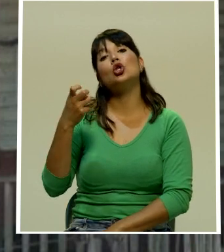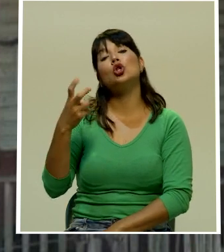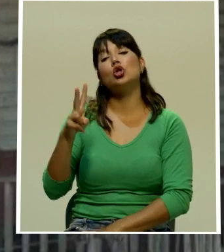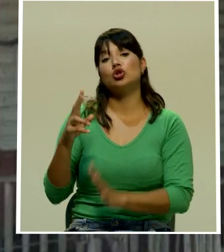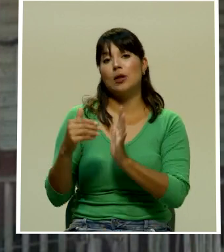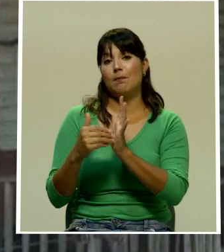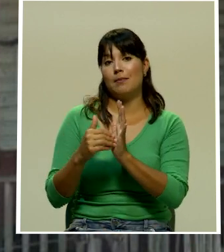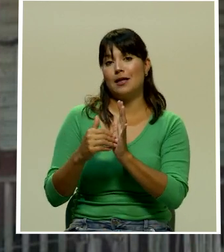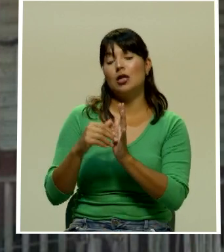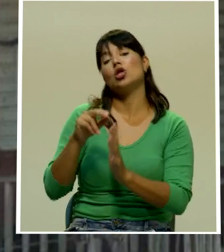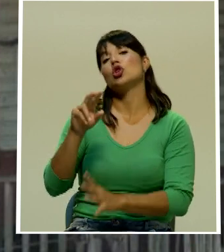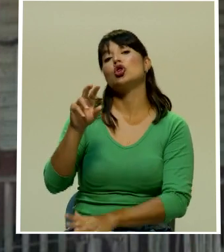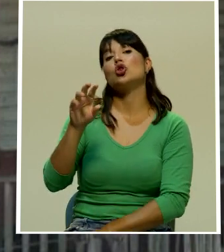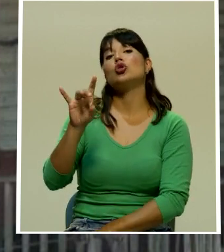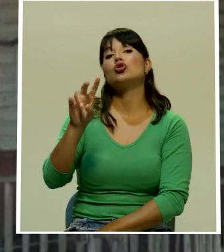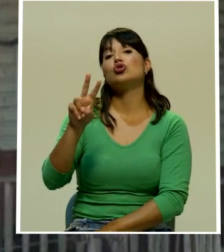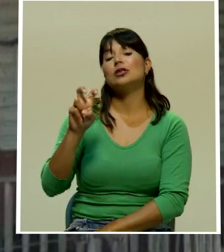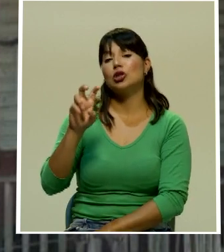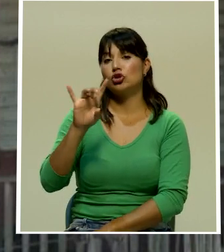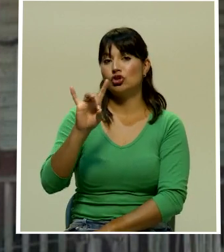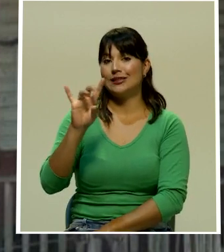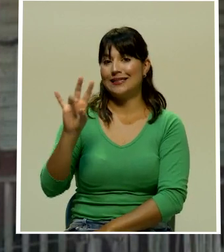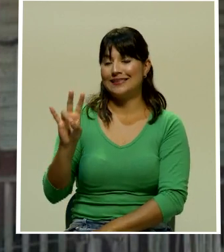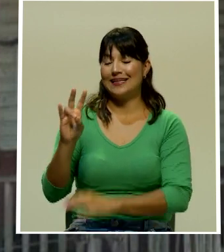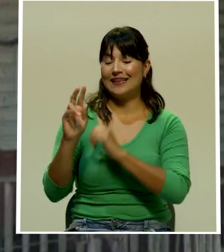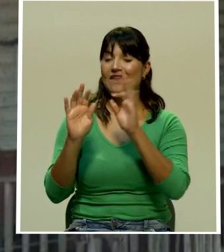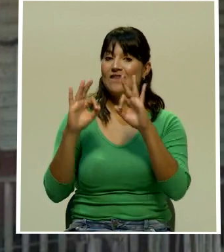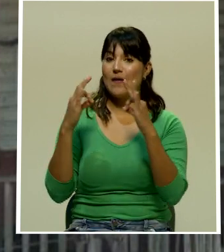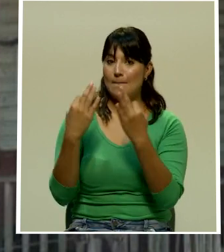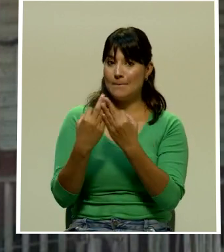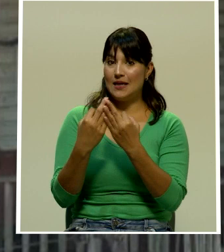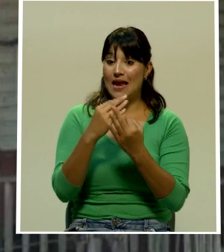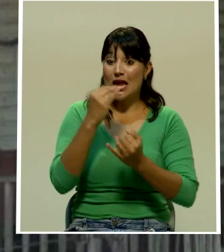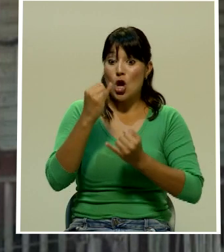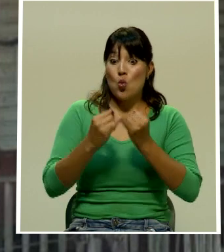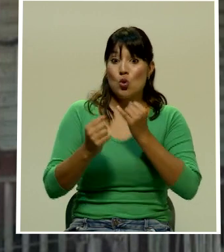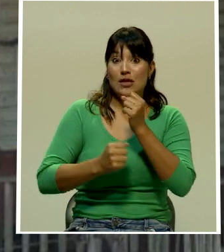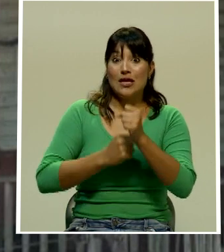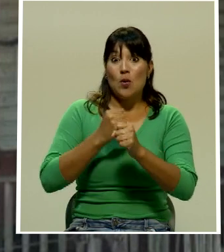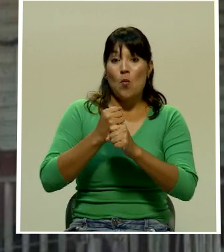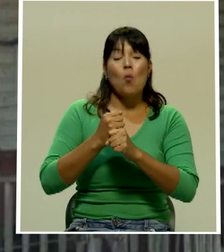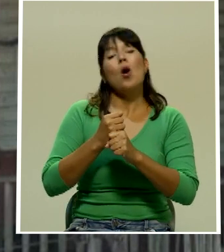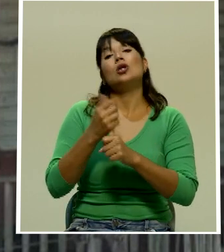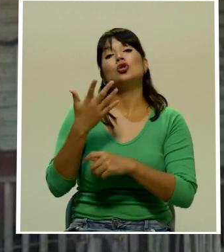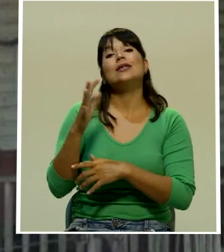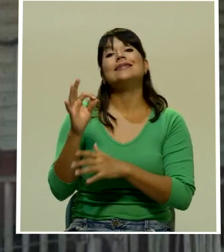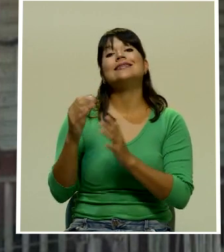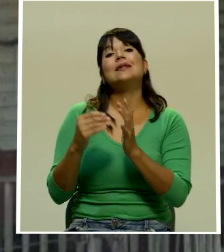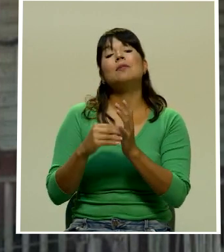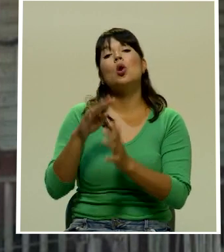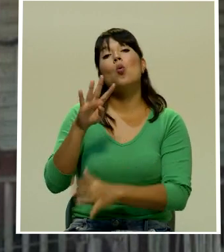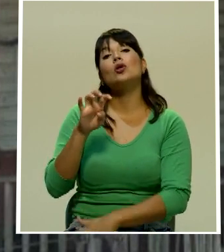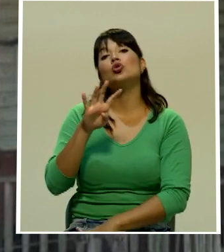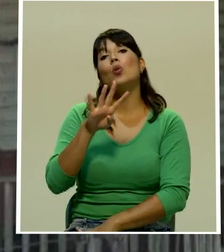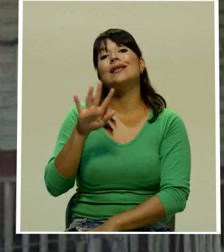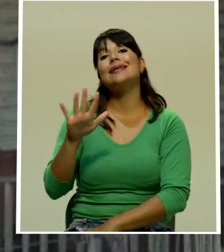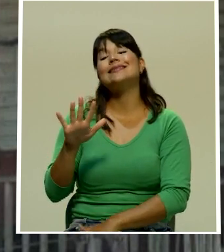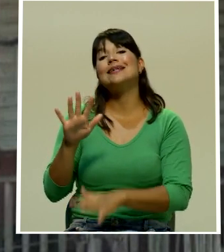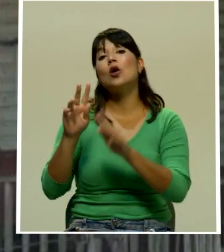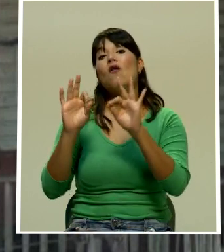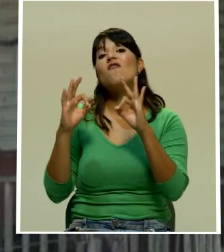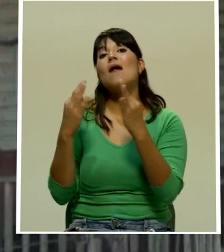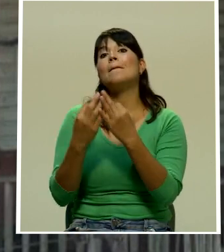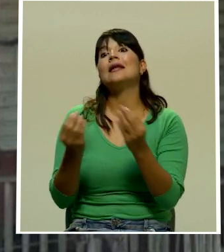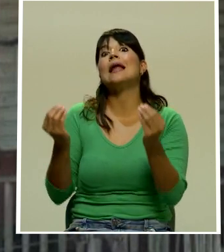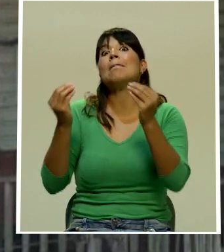familias en esta condición y en el último año incrementó a 19.445 hogares. Si